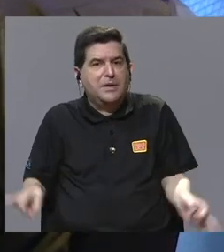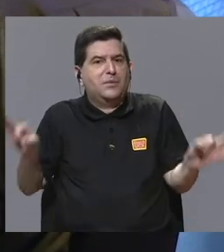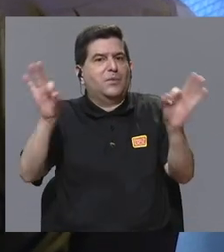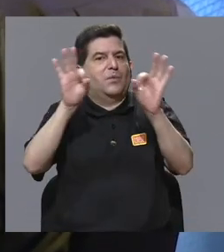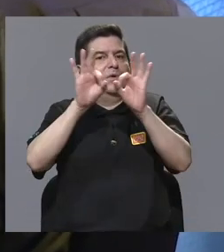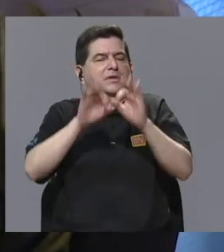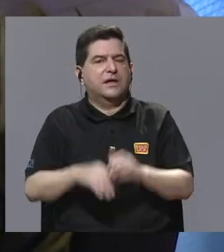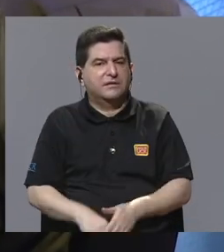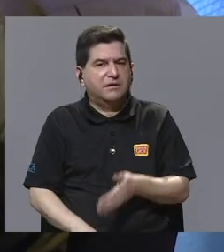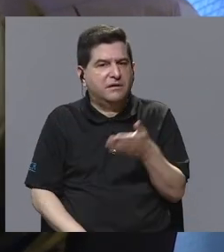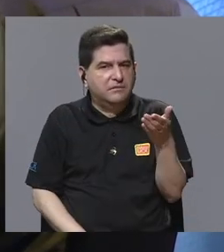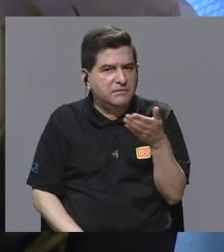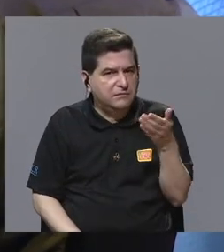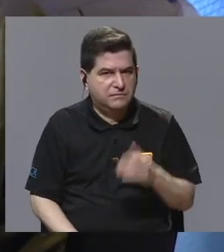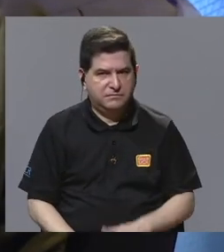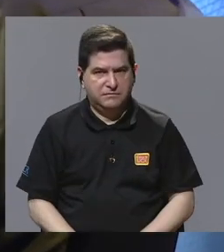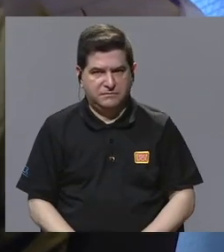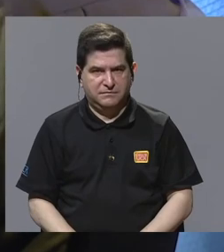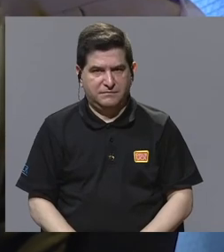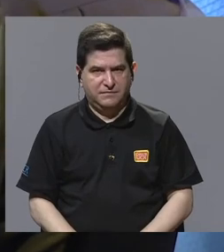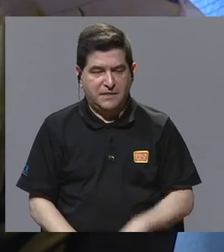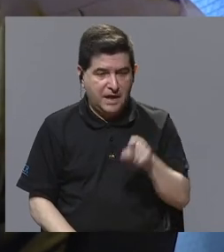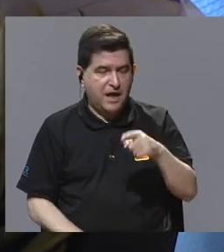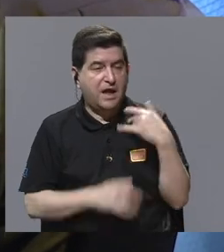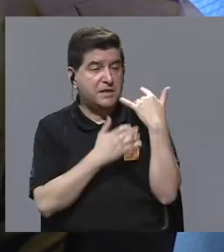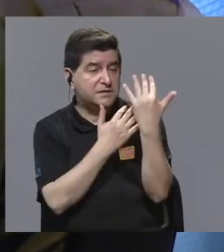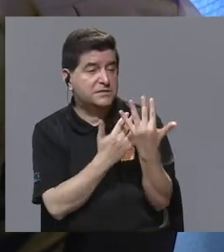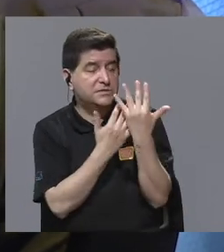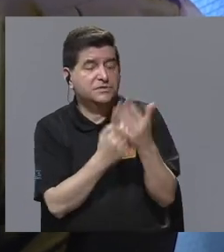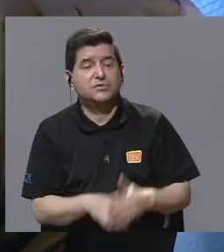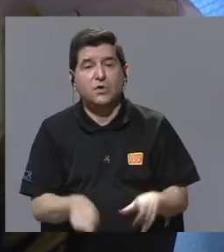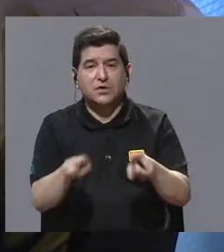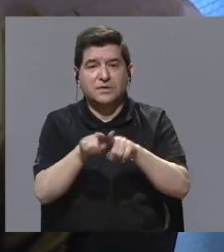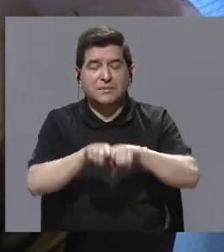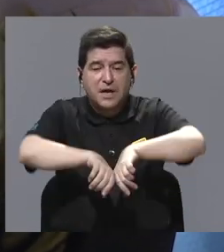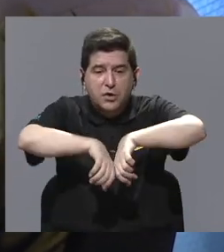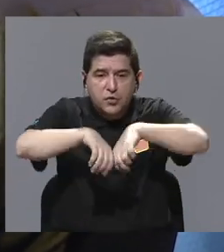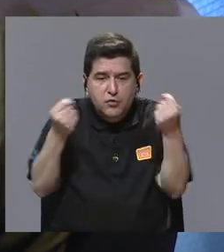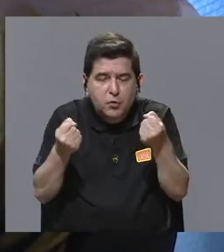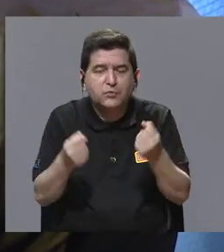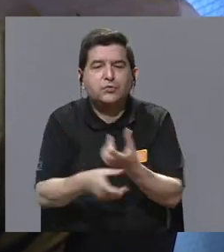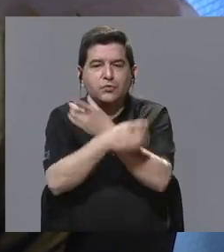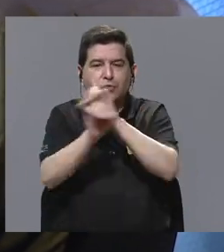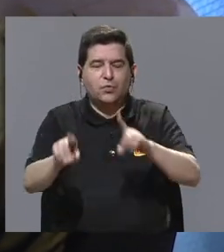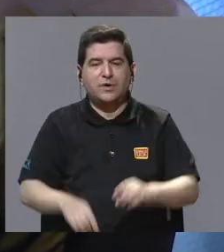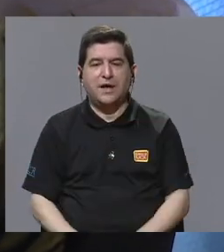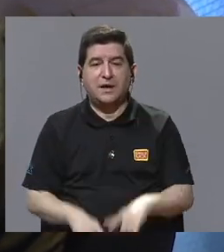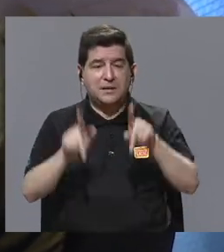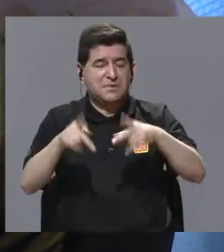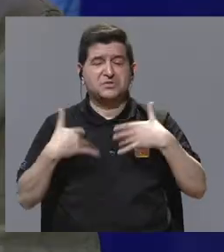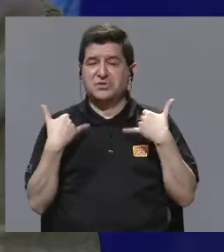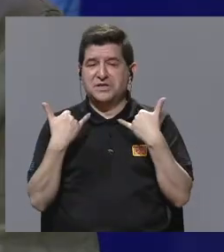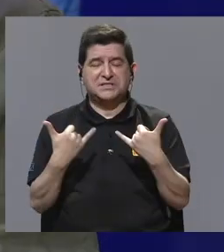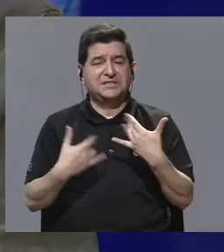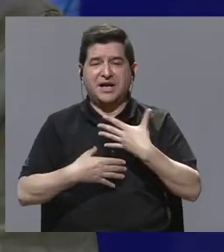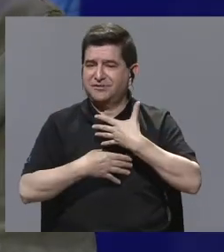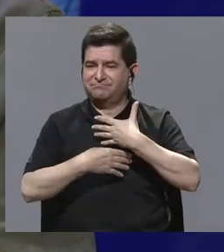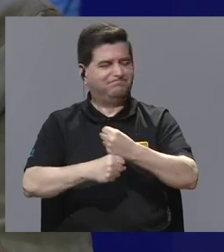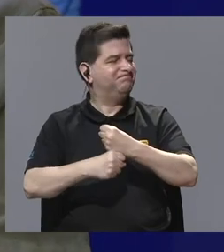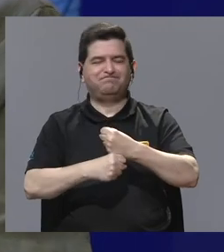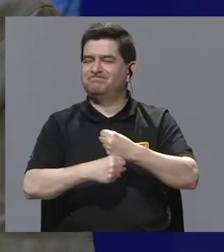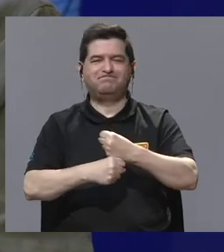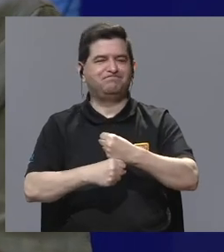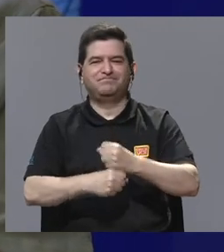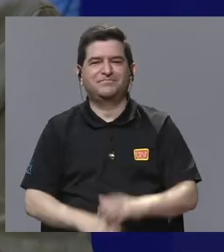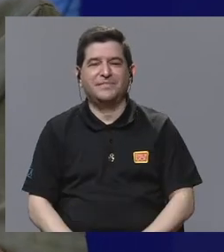sobre cómo estas expectativas crean fracturas democráticas también, porque dejamos de confiar. Y al